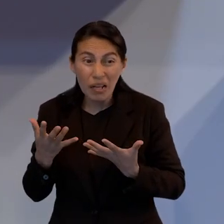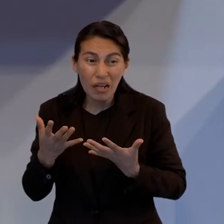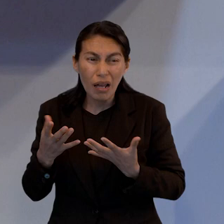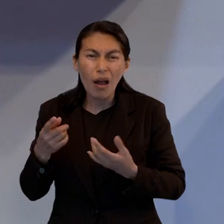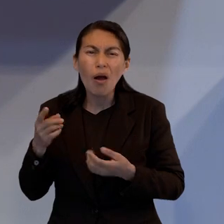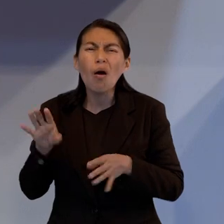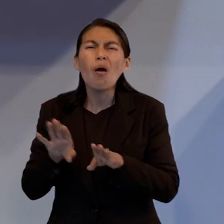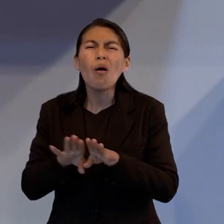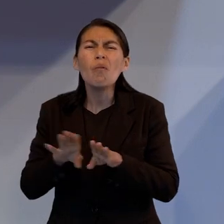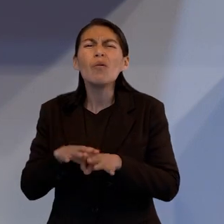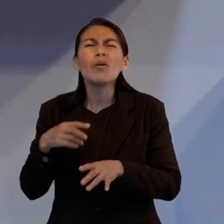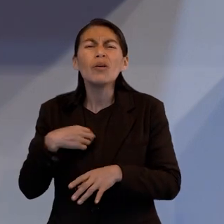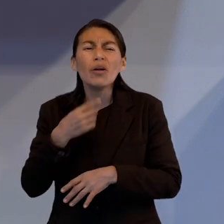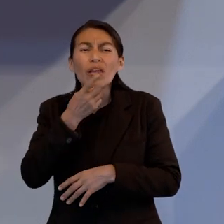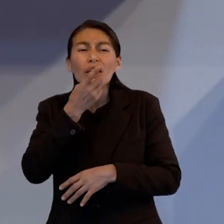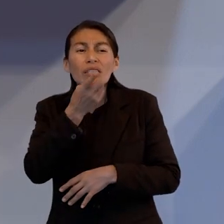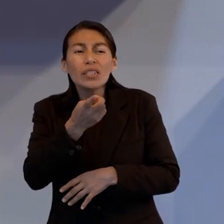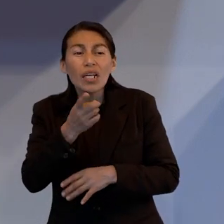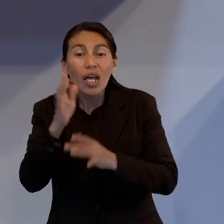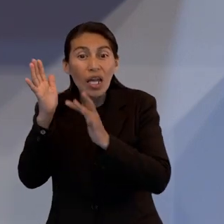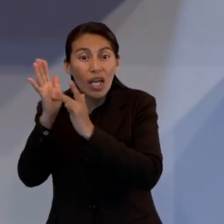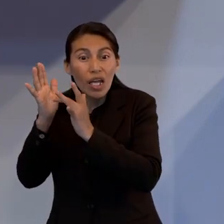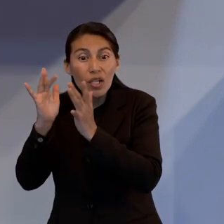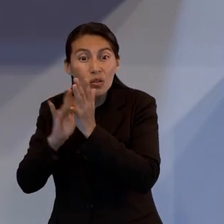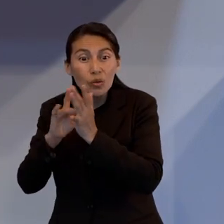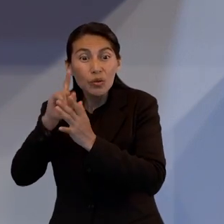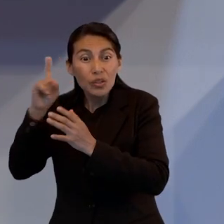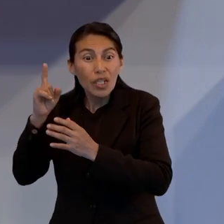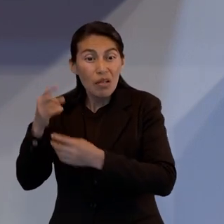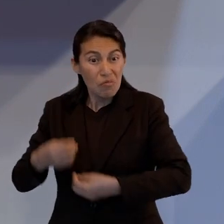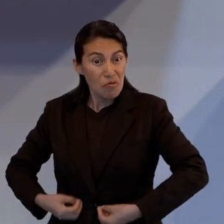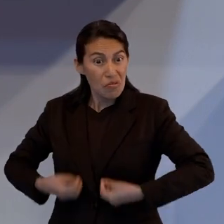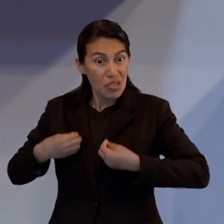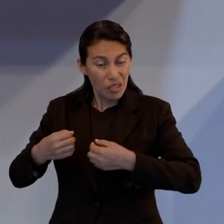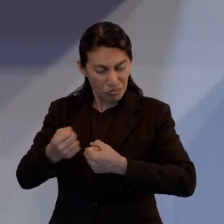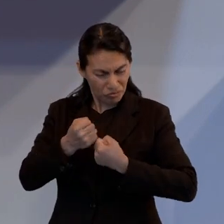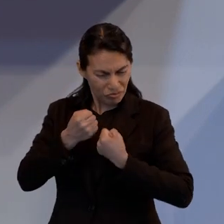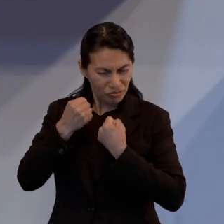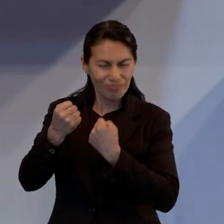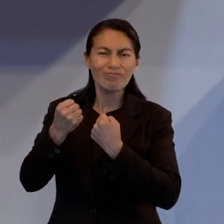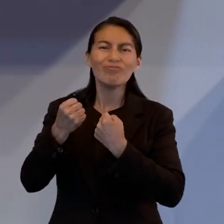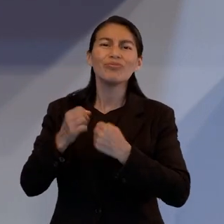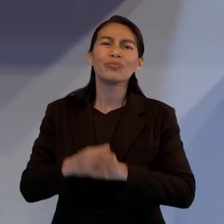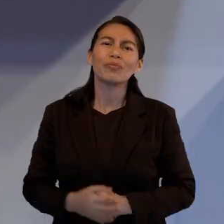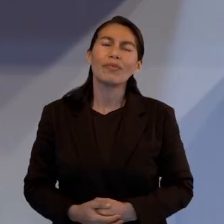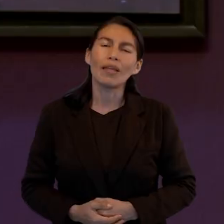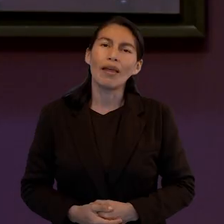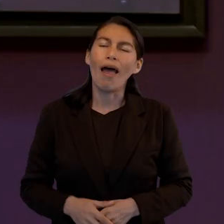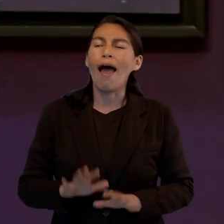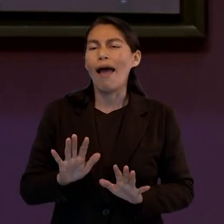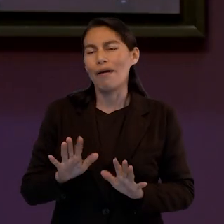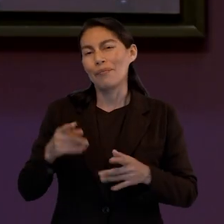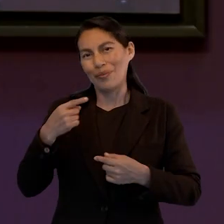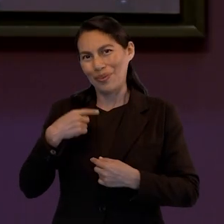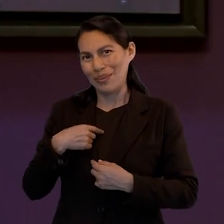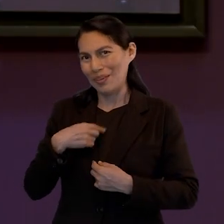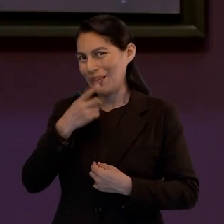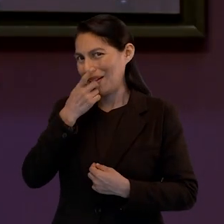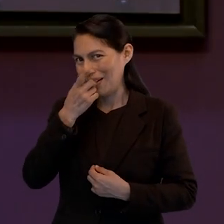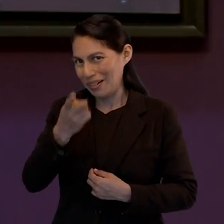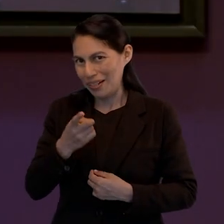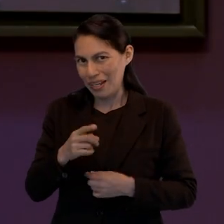que Jesús es el ancla de vida? Pues yo me quedaría y le